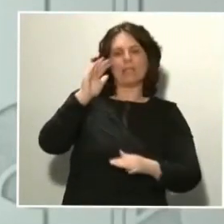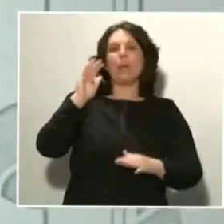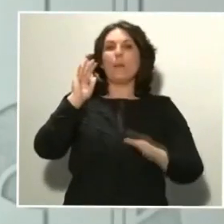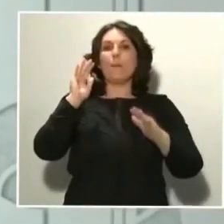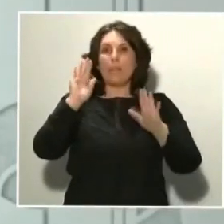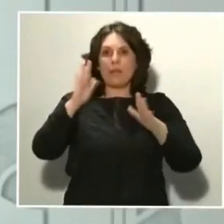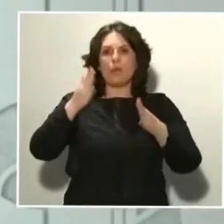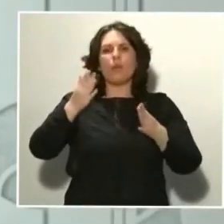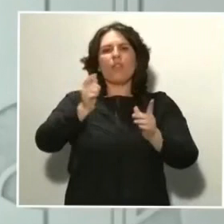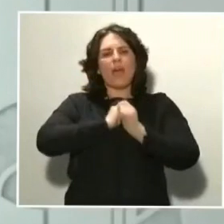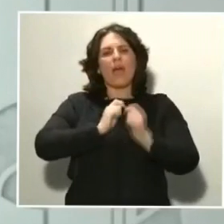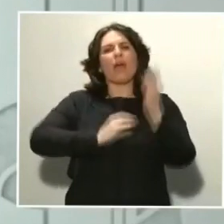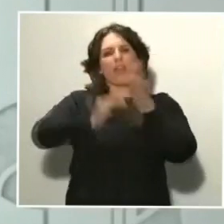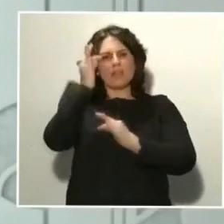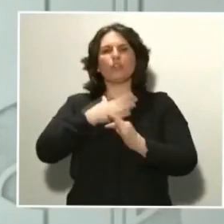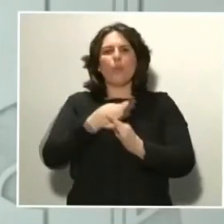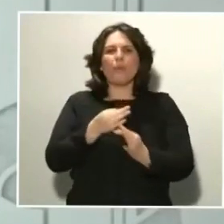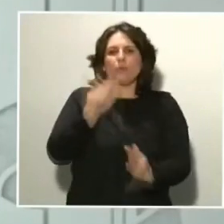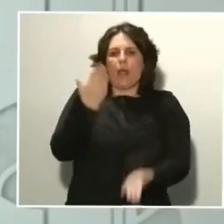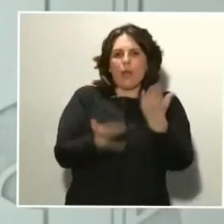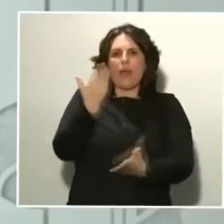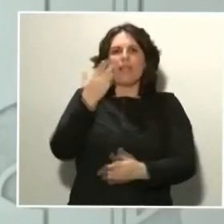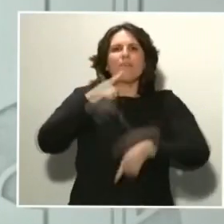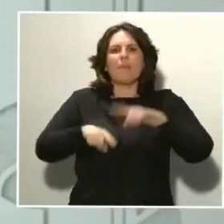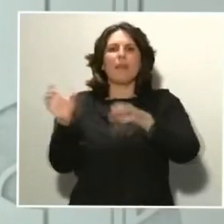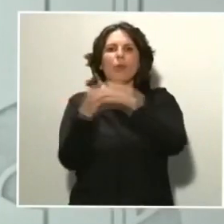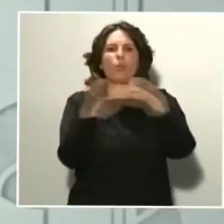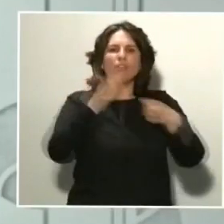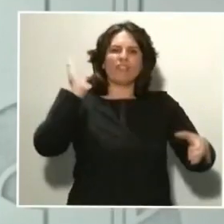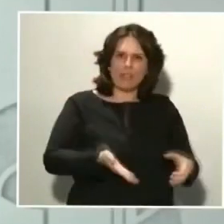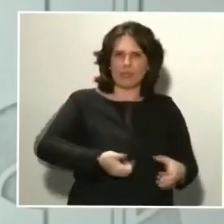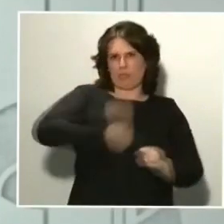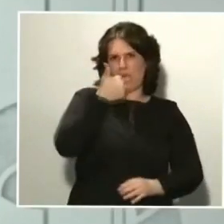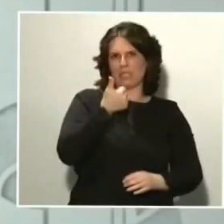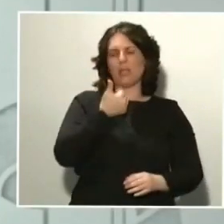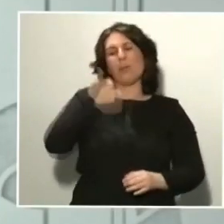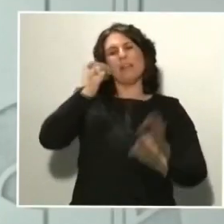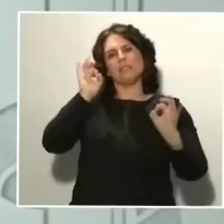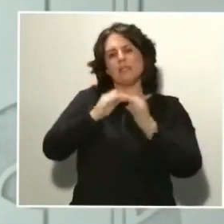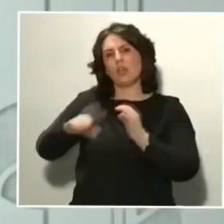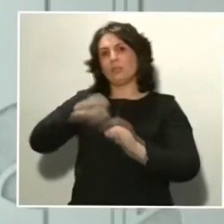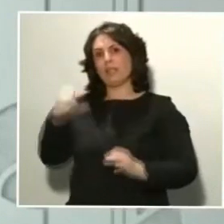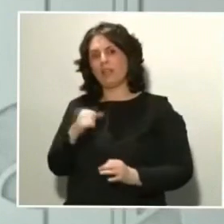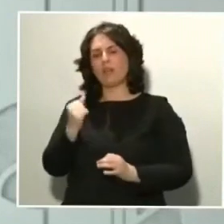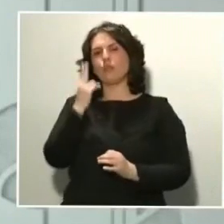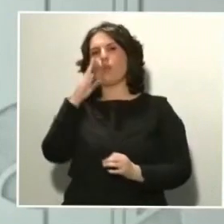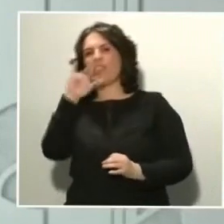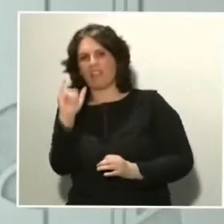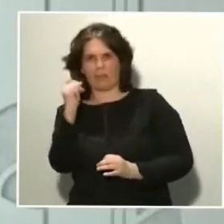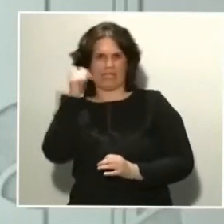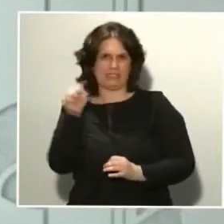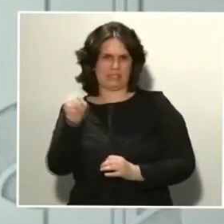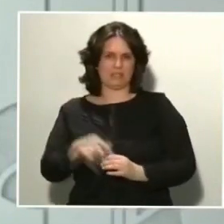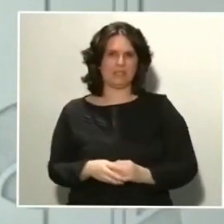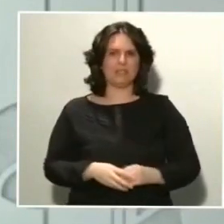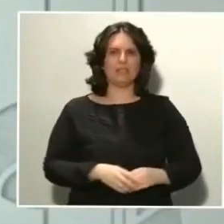de los grupos un poco más afectados, son fundamentalmente hospitalizados y aquellos ingresados en UCI. Dicho esto, yo